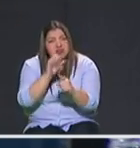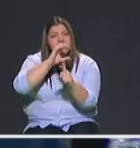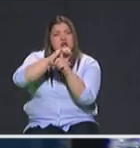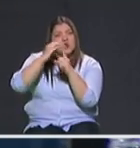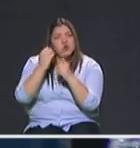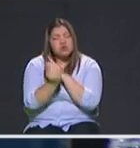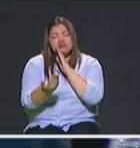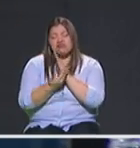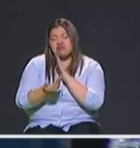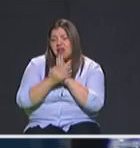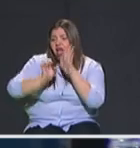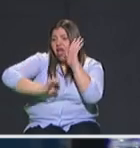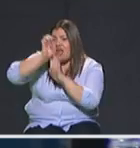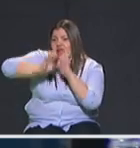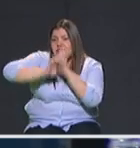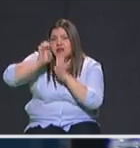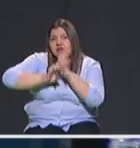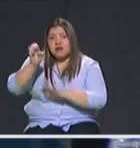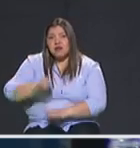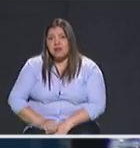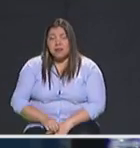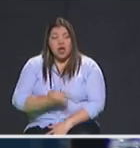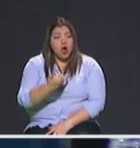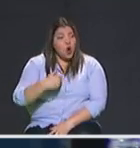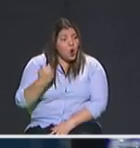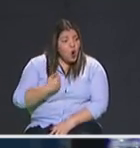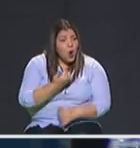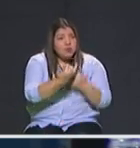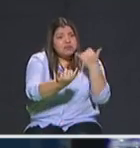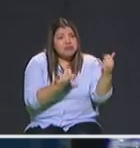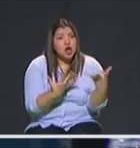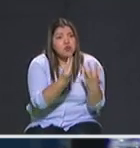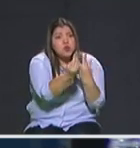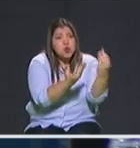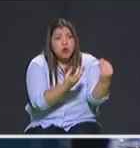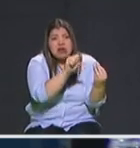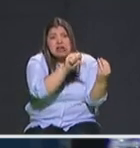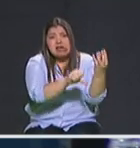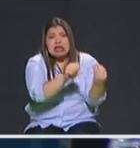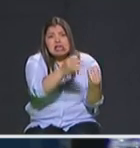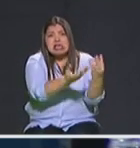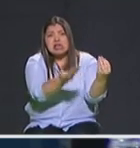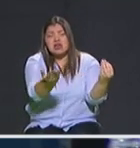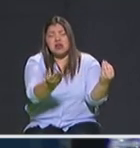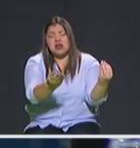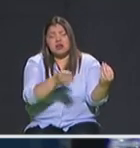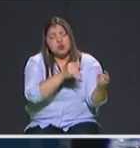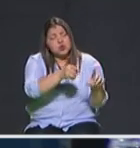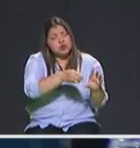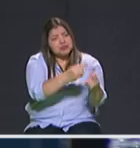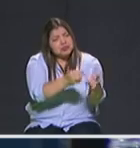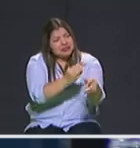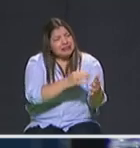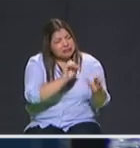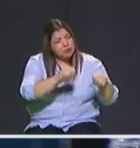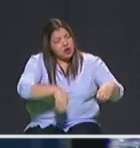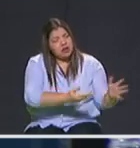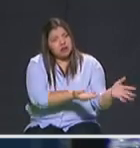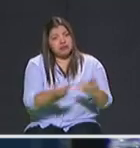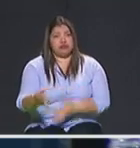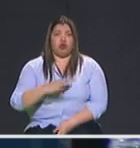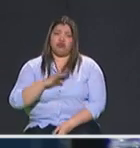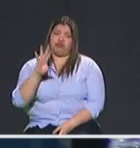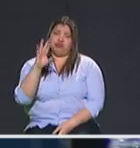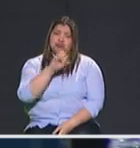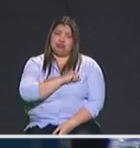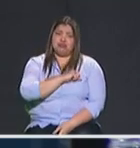emprendimiento. Entre más jóvenes saquemos de acá va a ser mucho más potente. Una cifra muy triste, hace 40 años, Medellín, la